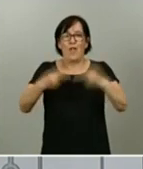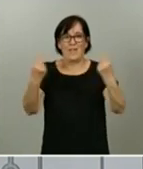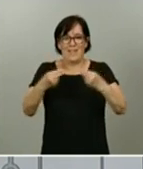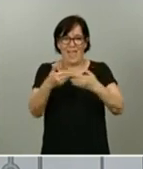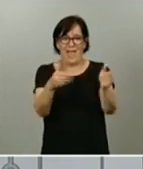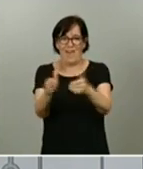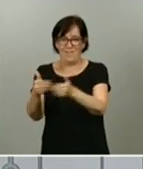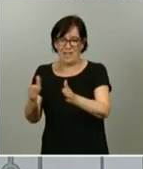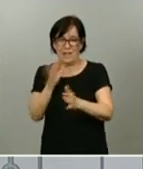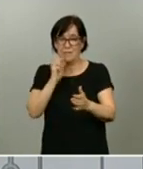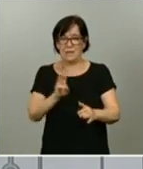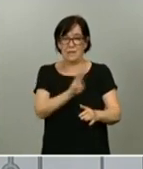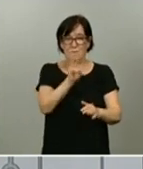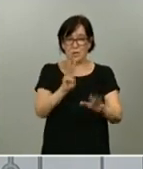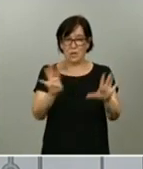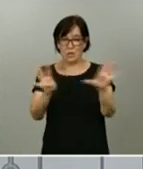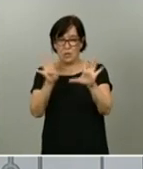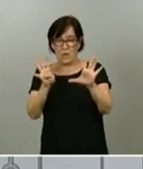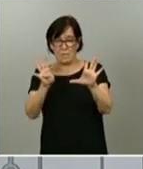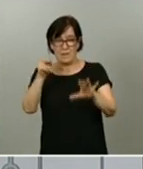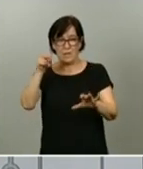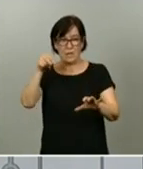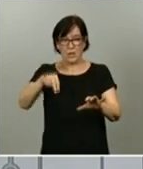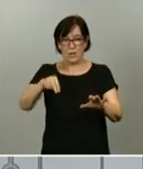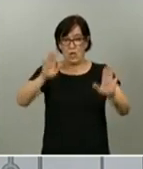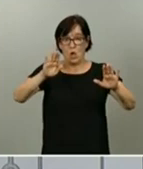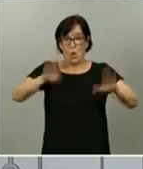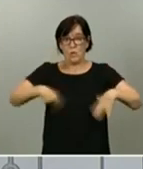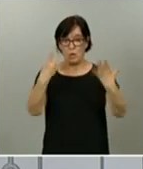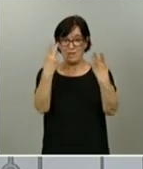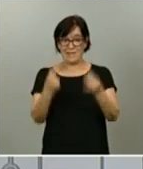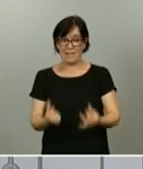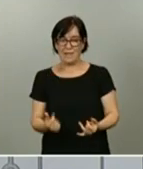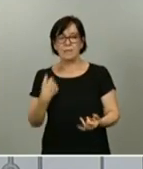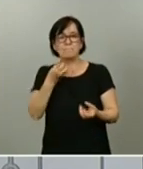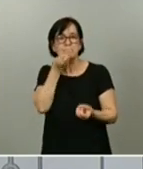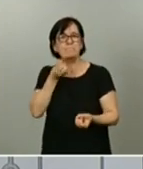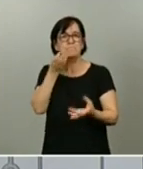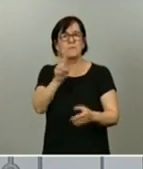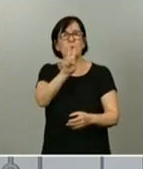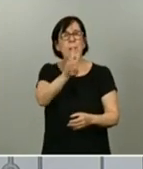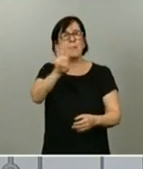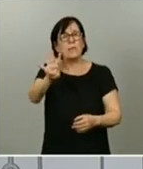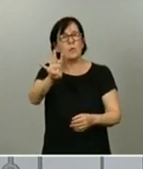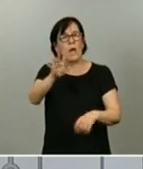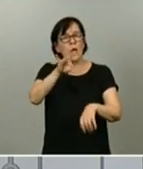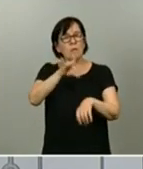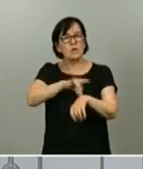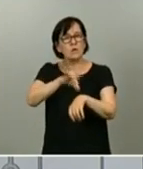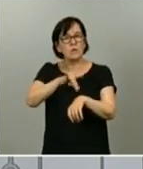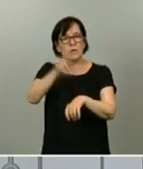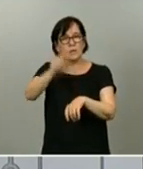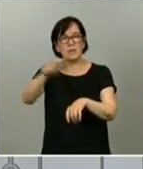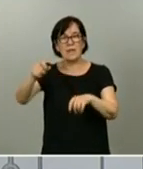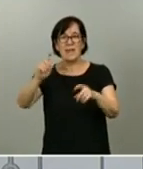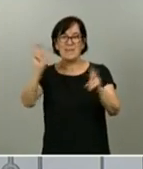entre el 3 y el 9 de junio, durante los últimos siete días, se han notificado 24 casos importados de diversos países